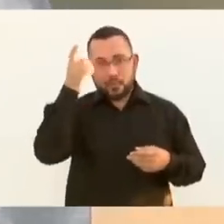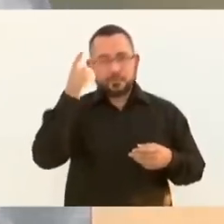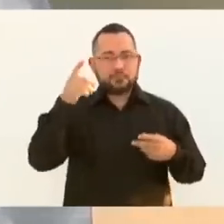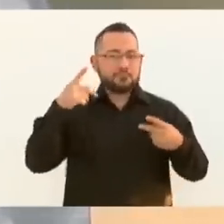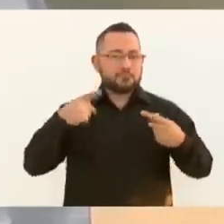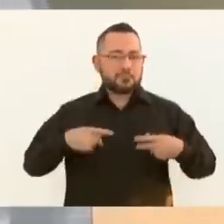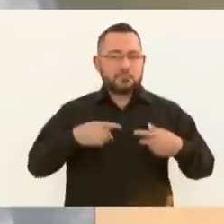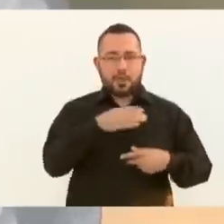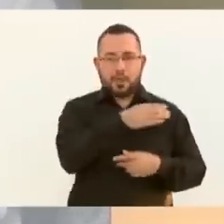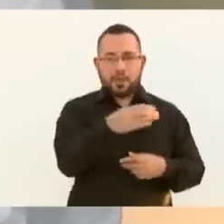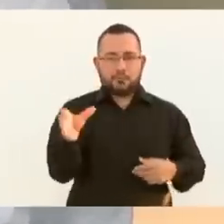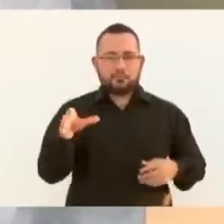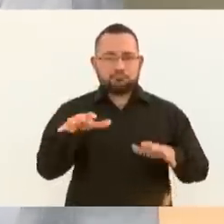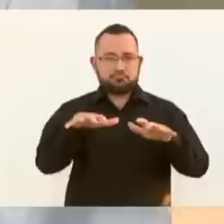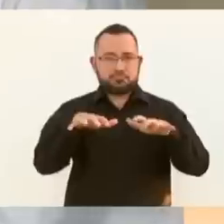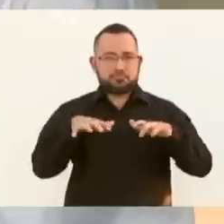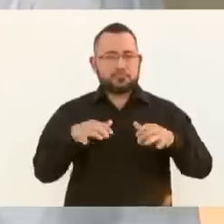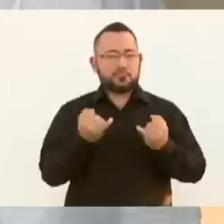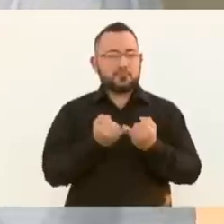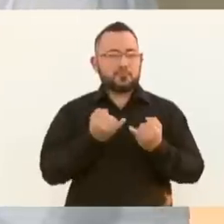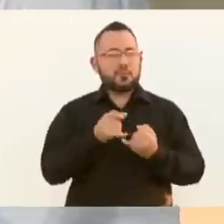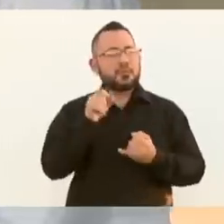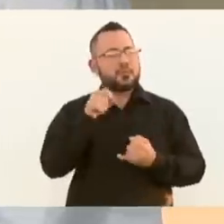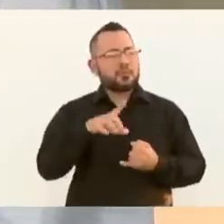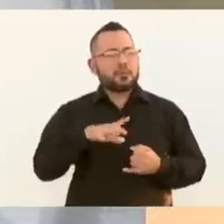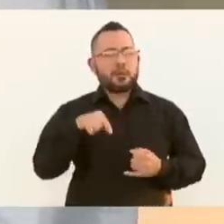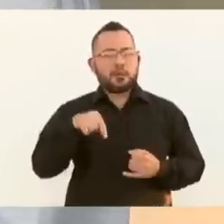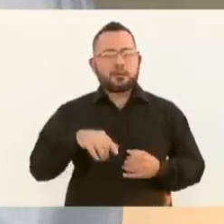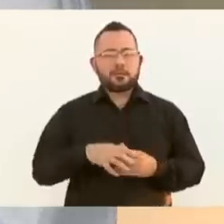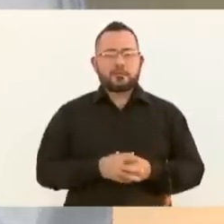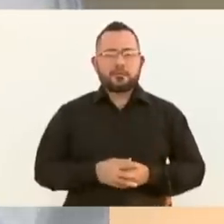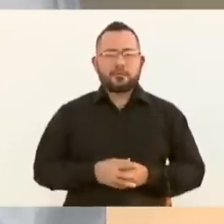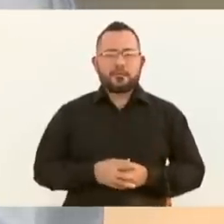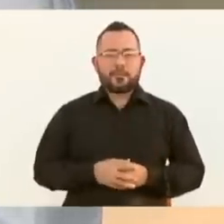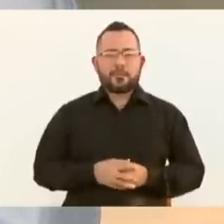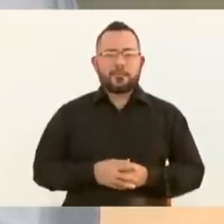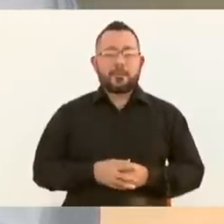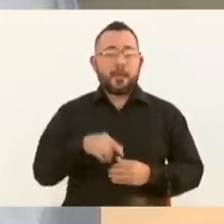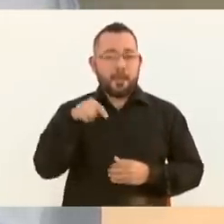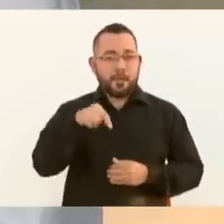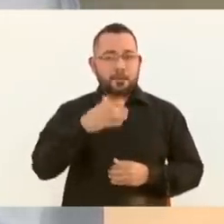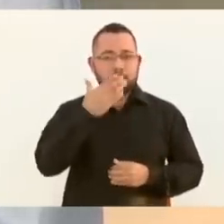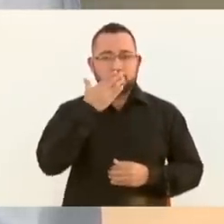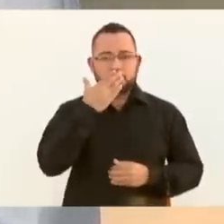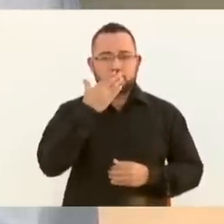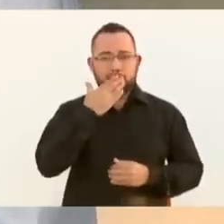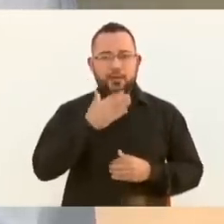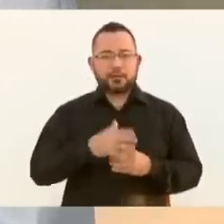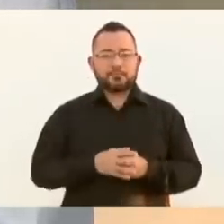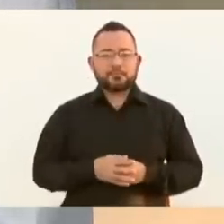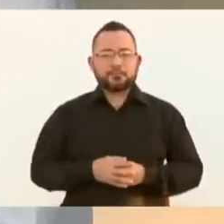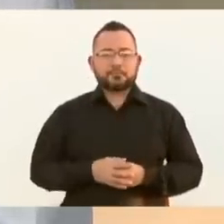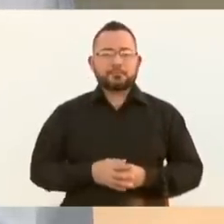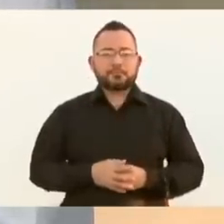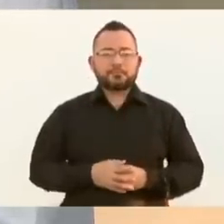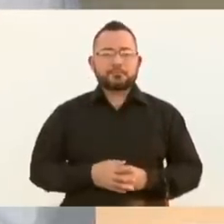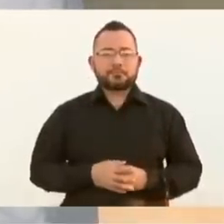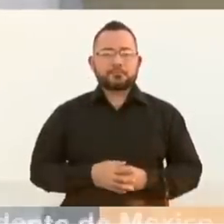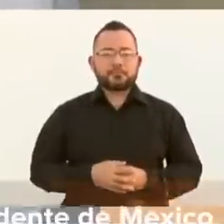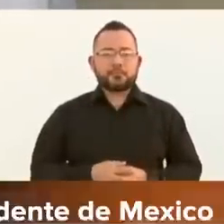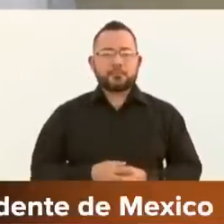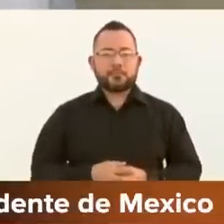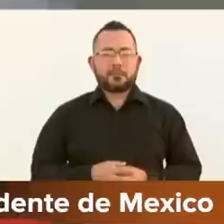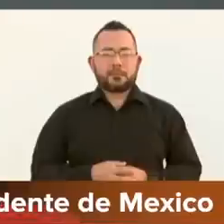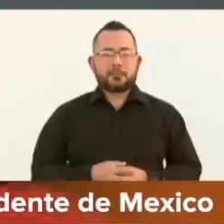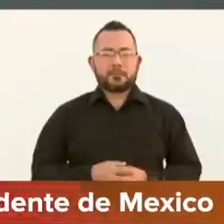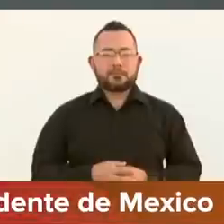Aquí también en Sonora para que no